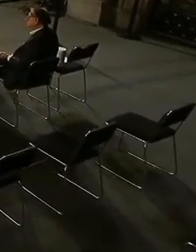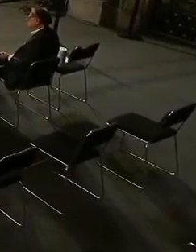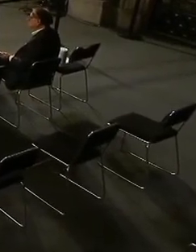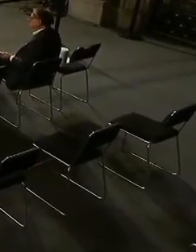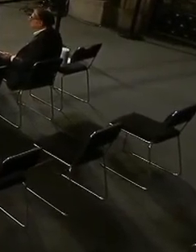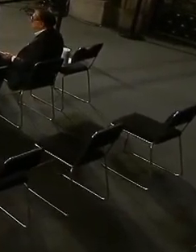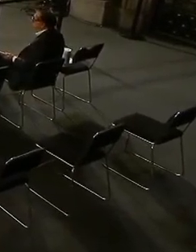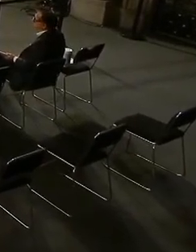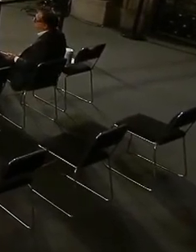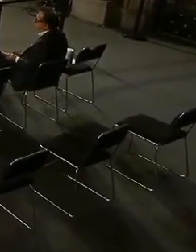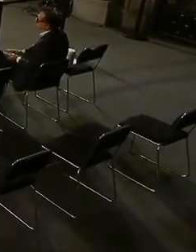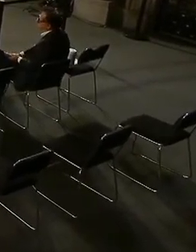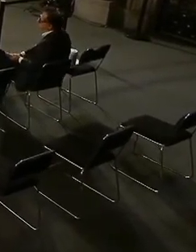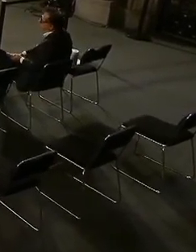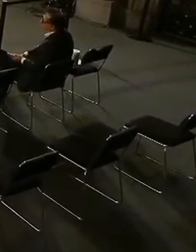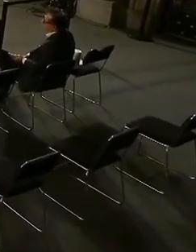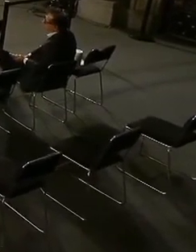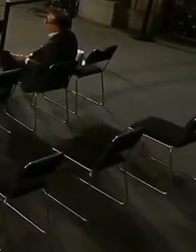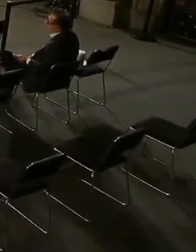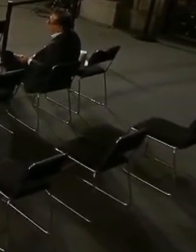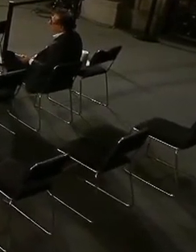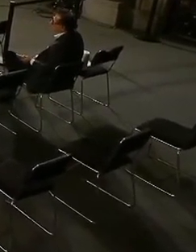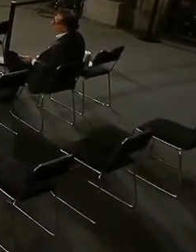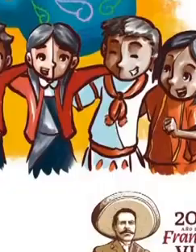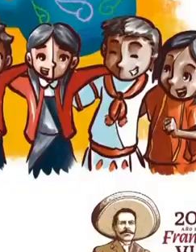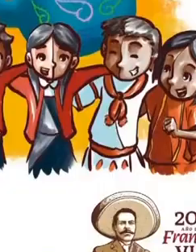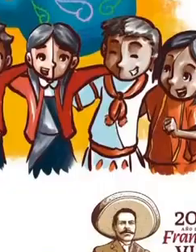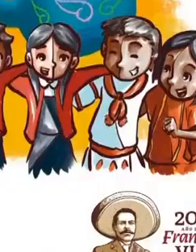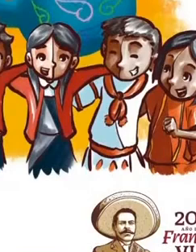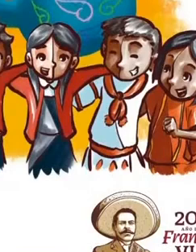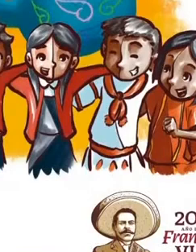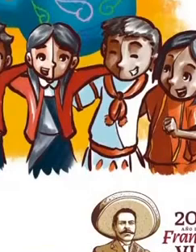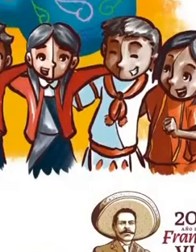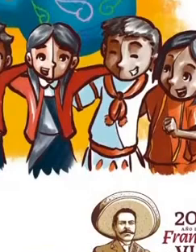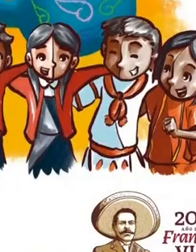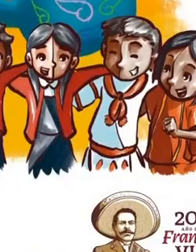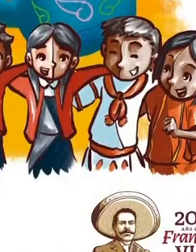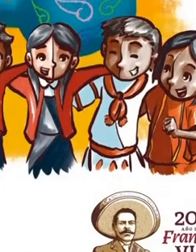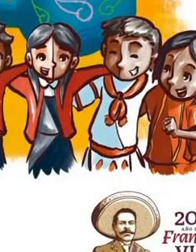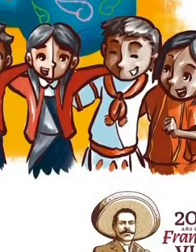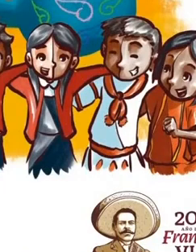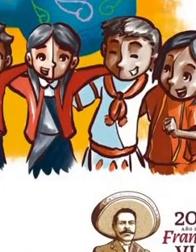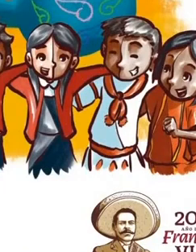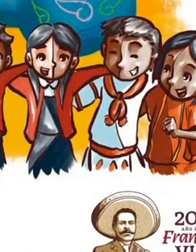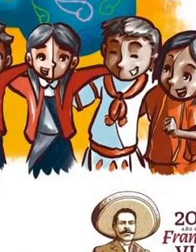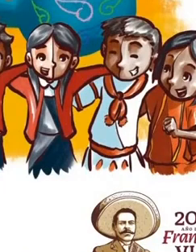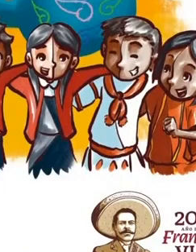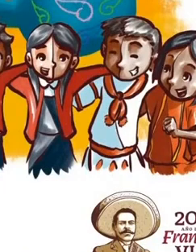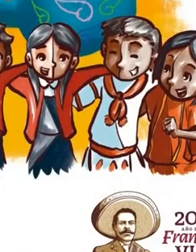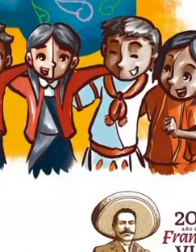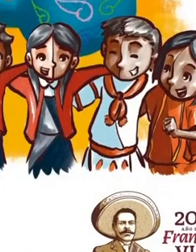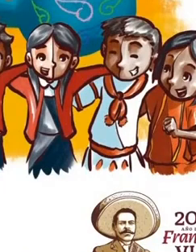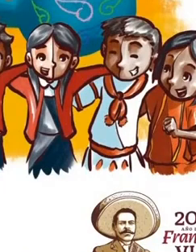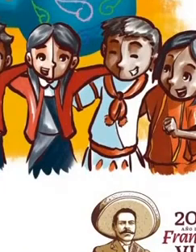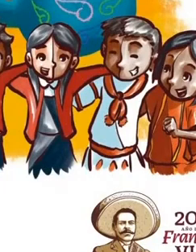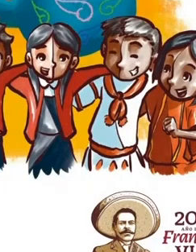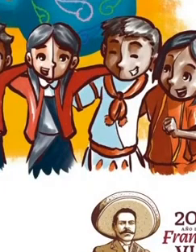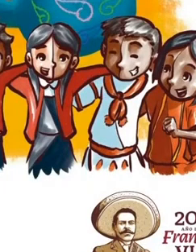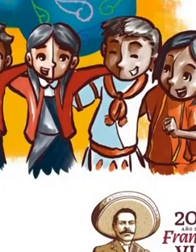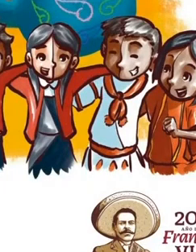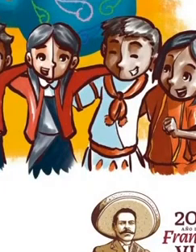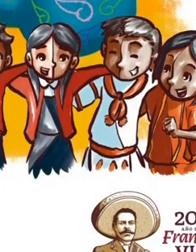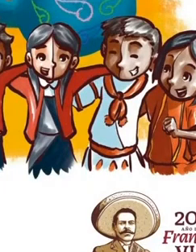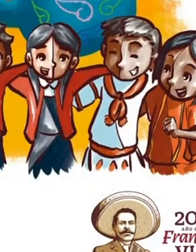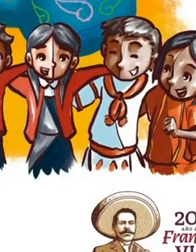además aunque en este momento se centra como lo más pequeñito lo más reducido en el texto del